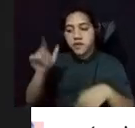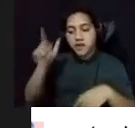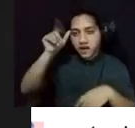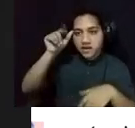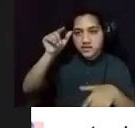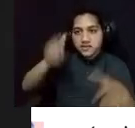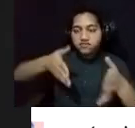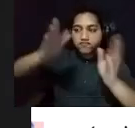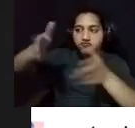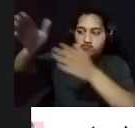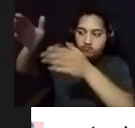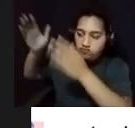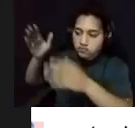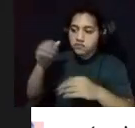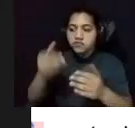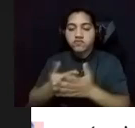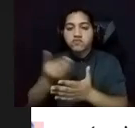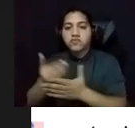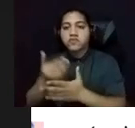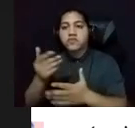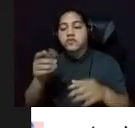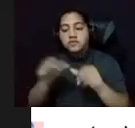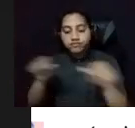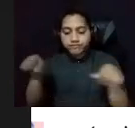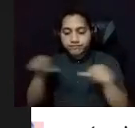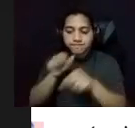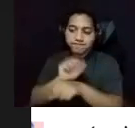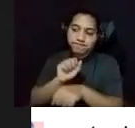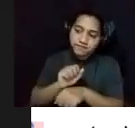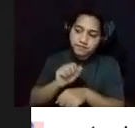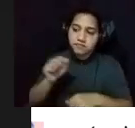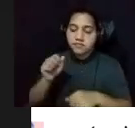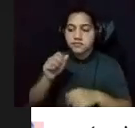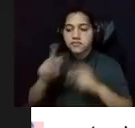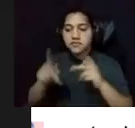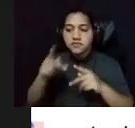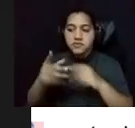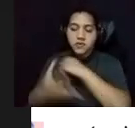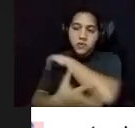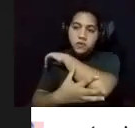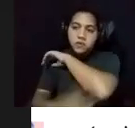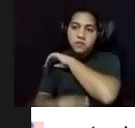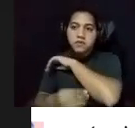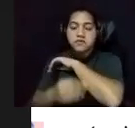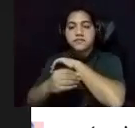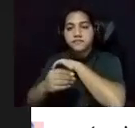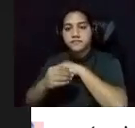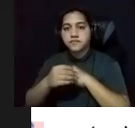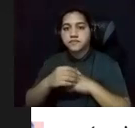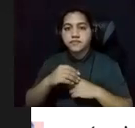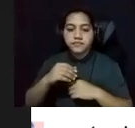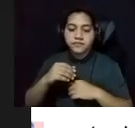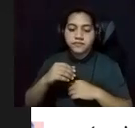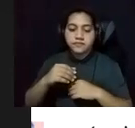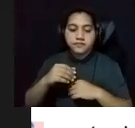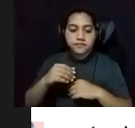lugares de vivencia para la clase obrera, trabajadora y la gente pobre de las barriadas. El